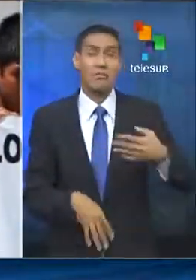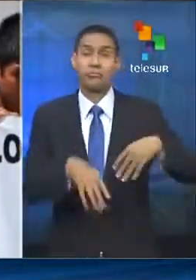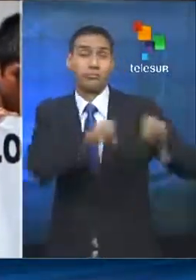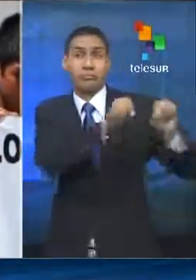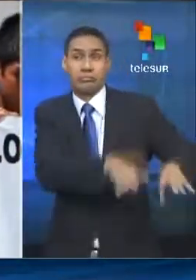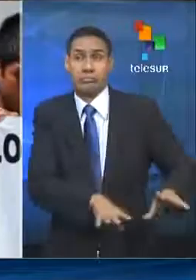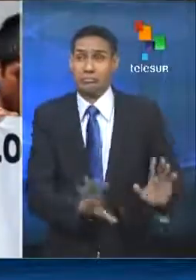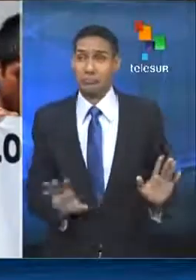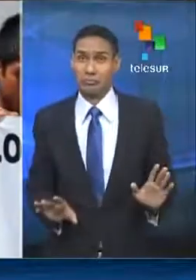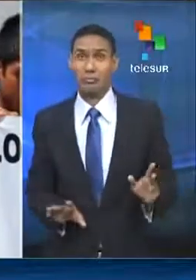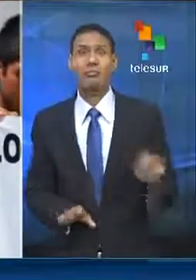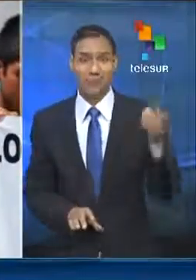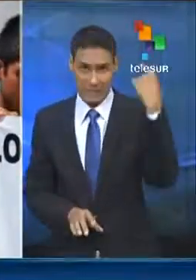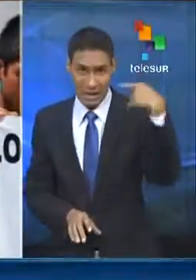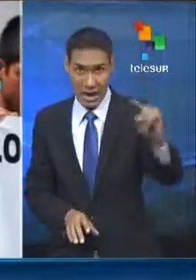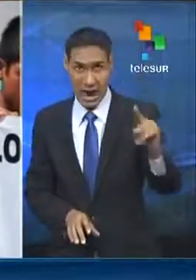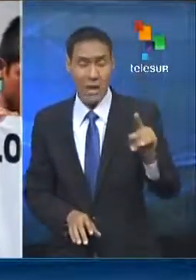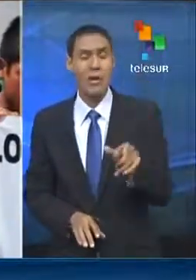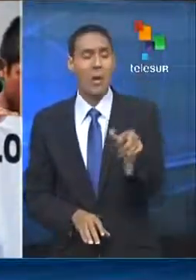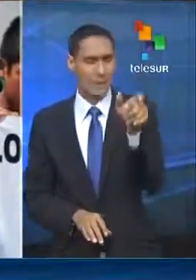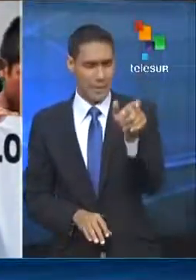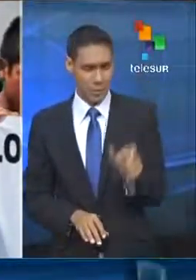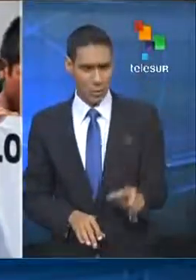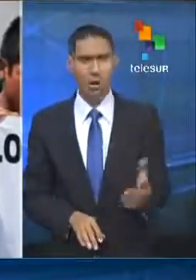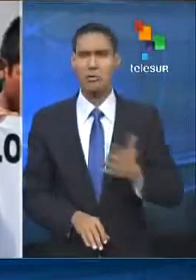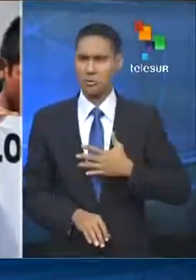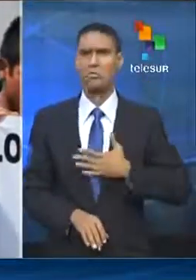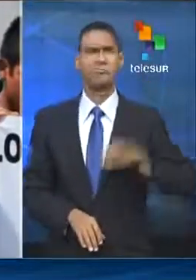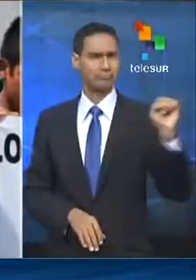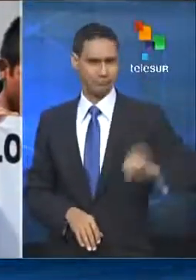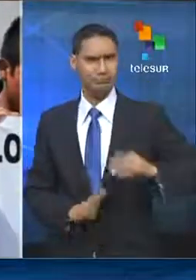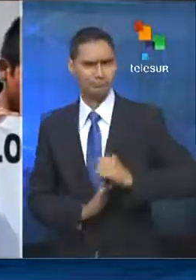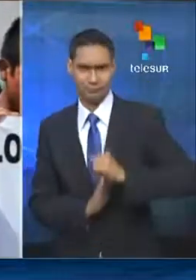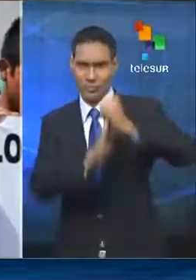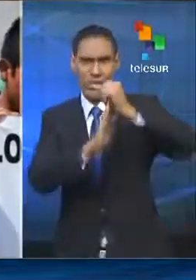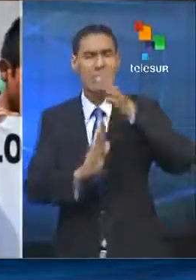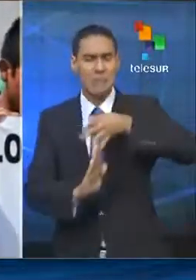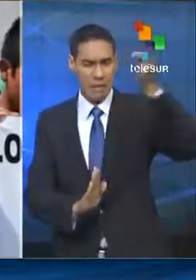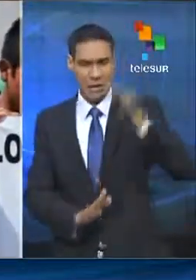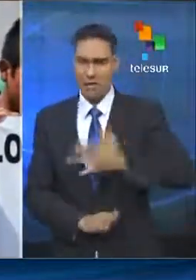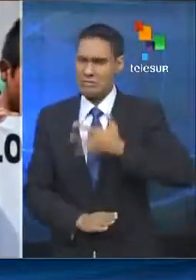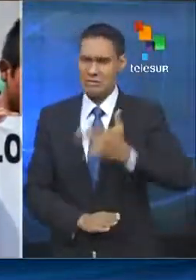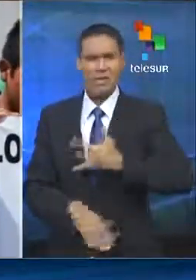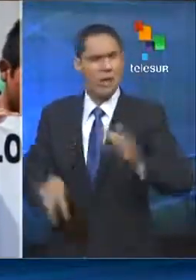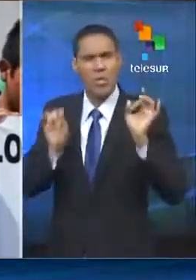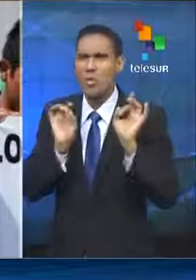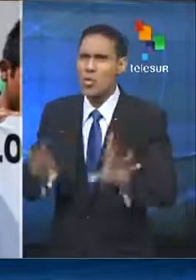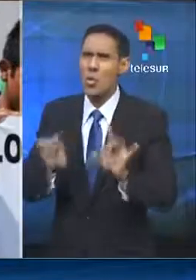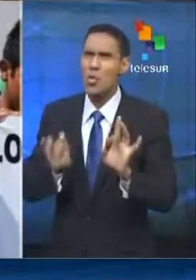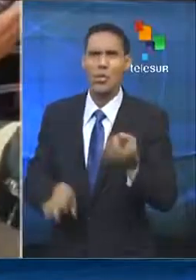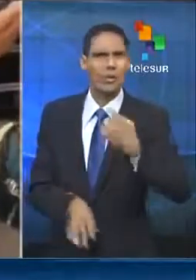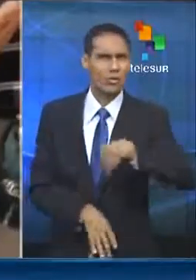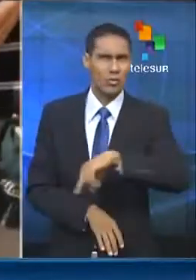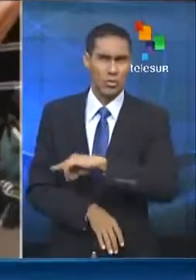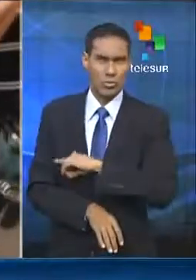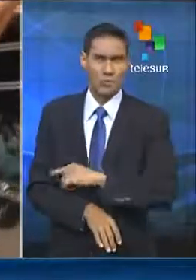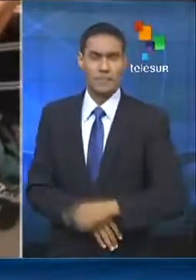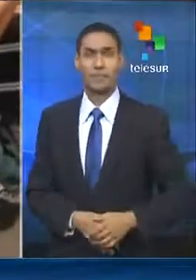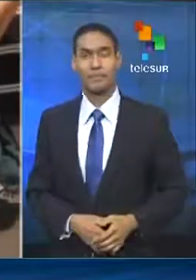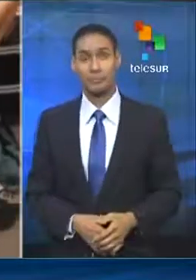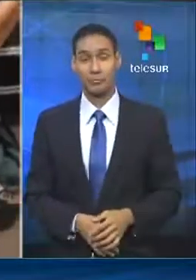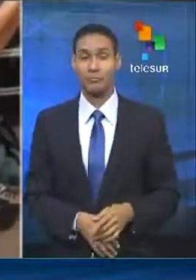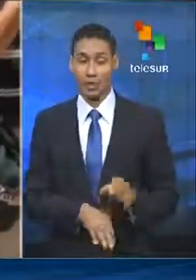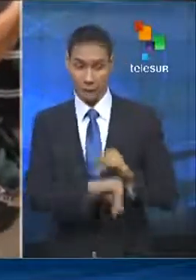Sí, que haya alguien al frente de nuestro país que en verdad sienta el dolor del pueblo. Al